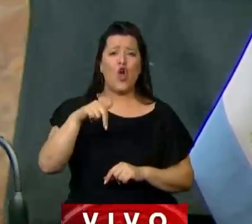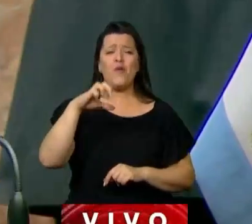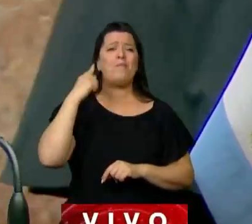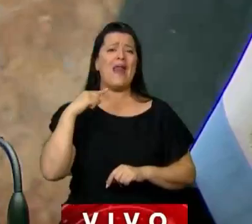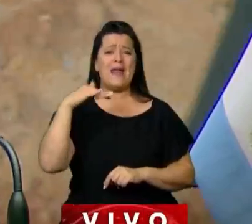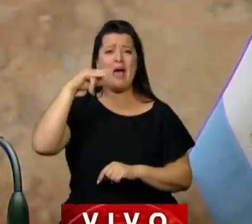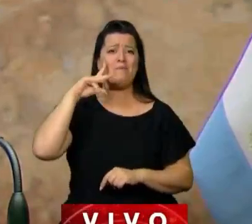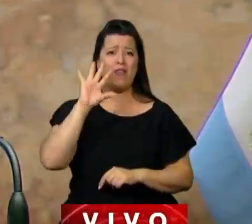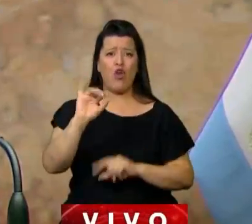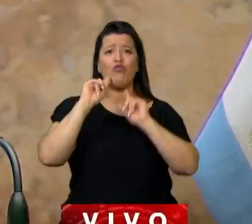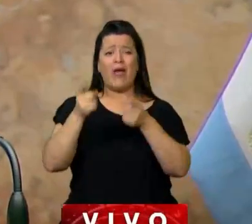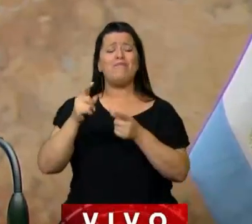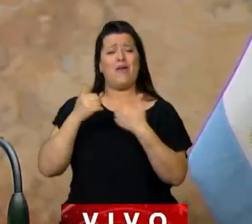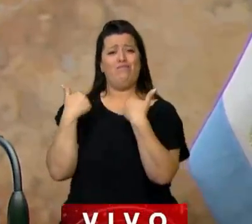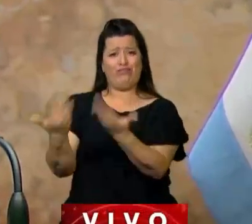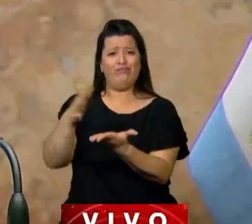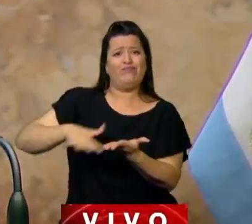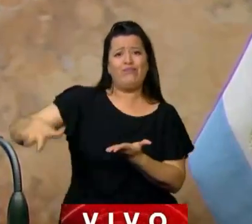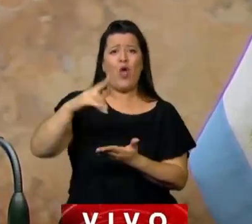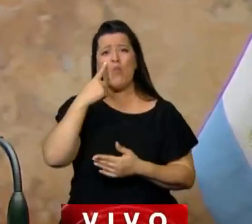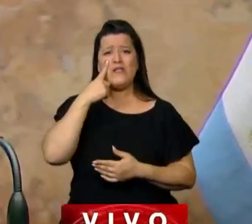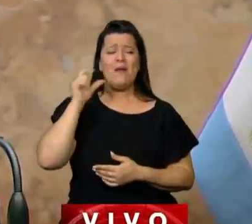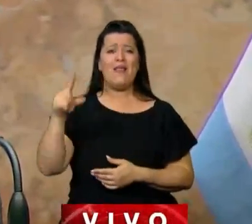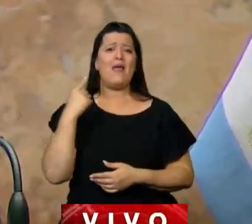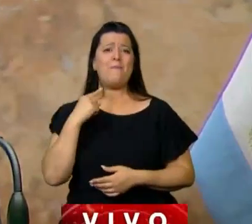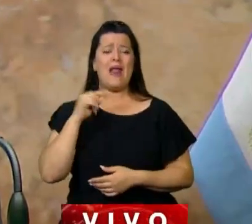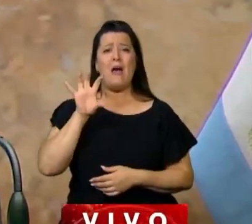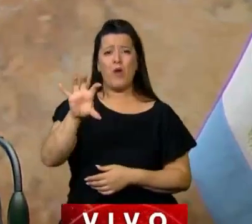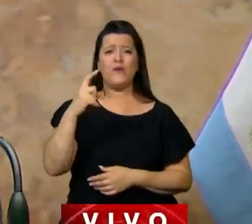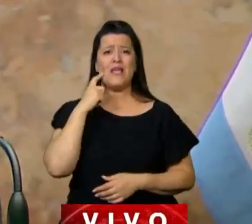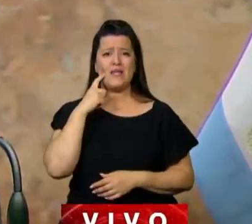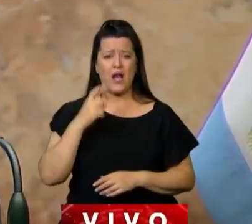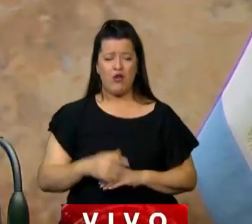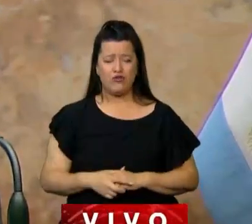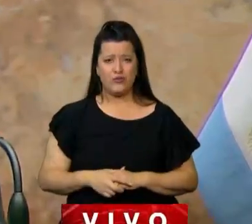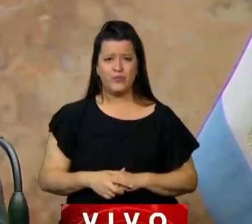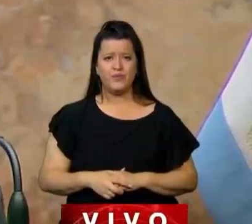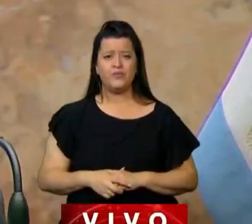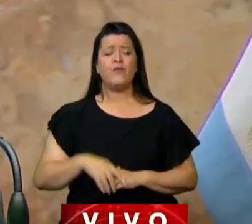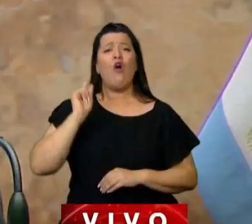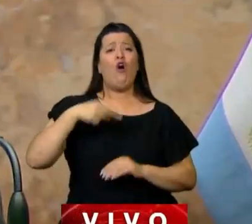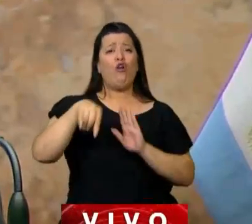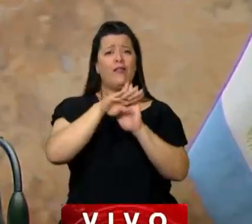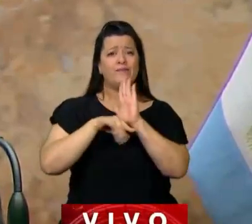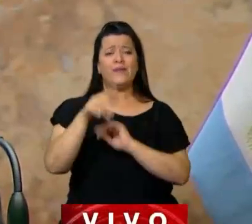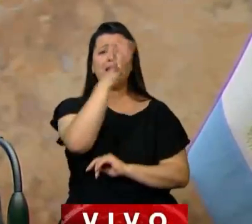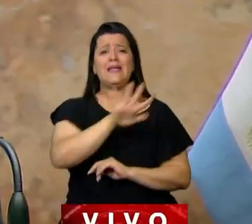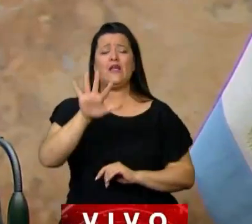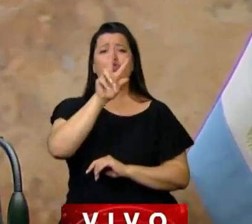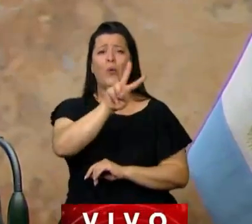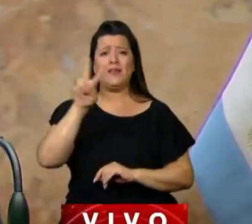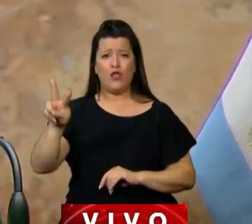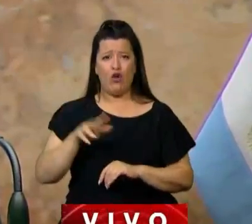Transferencia a título gratuito a favor de la Municipalidad de Paraná, provincia de Entre Ríos. Orden del día 522,